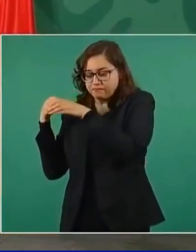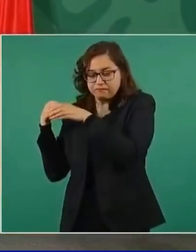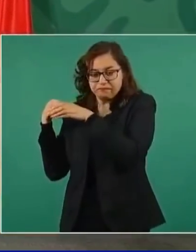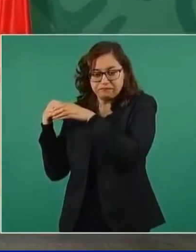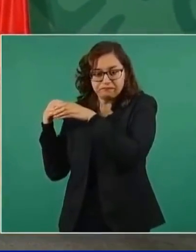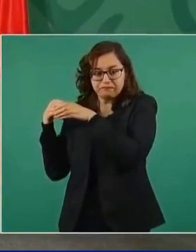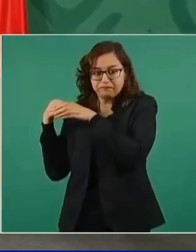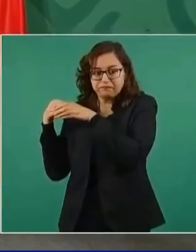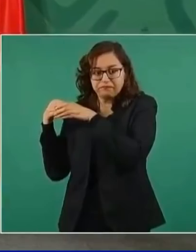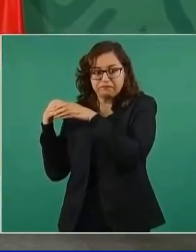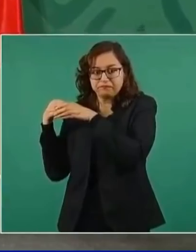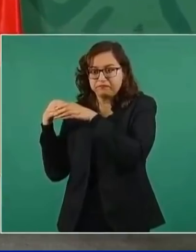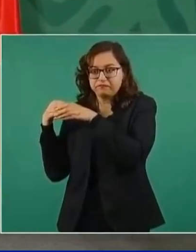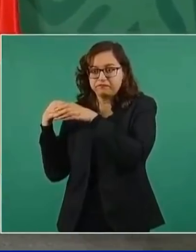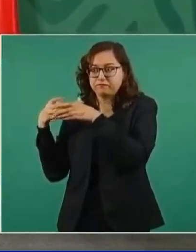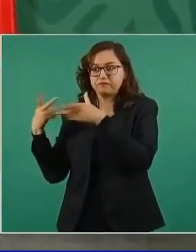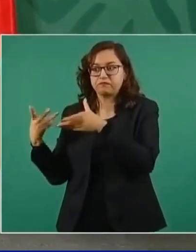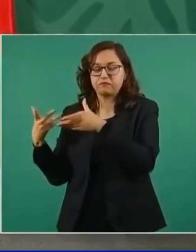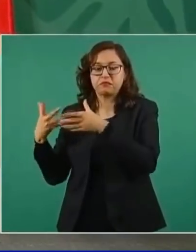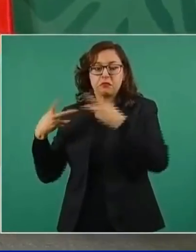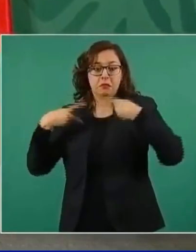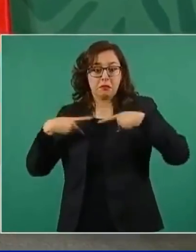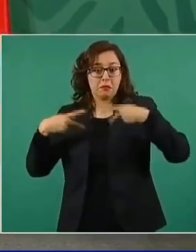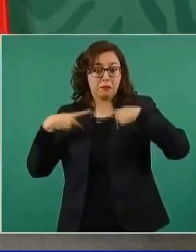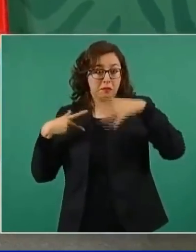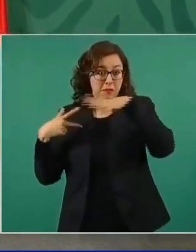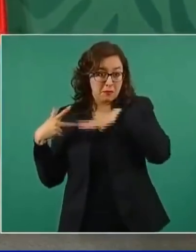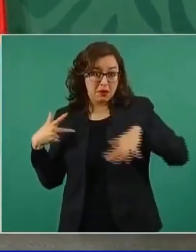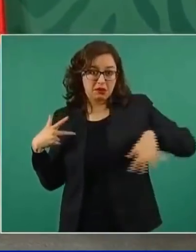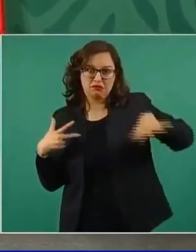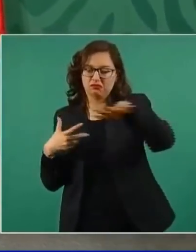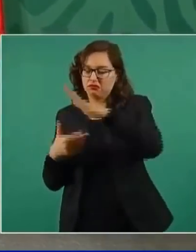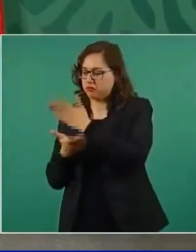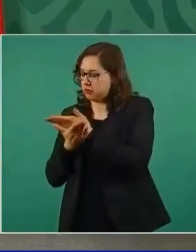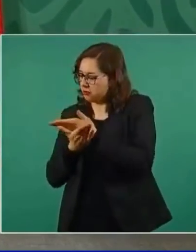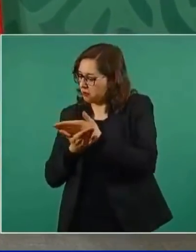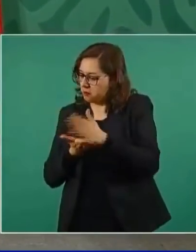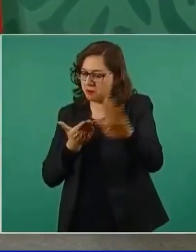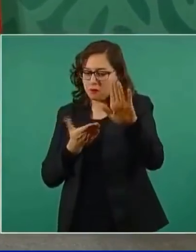y están totalmente divorciados del pueblo.